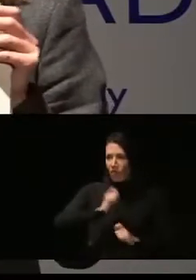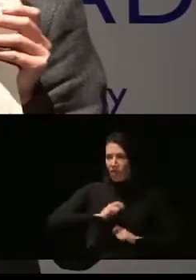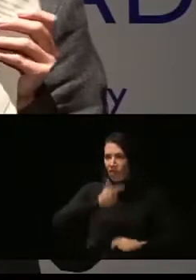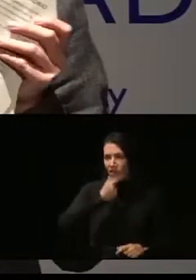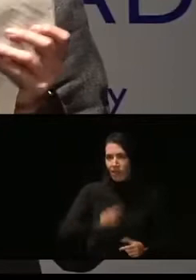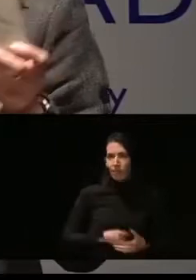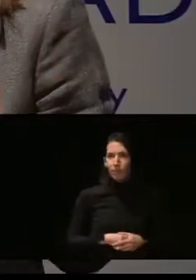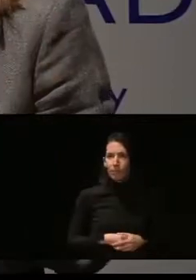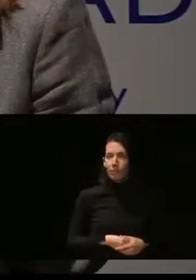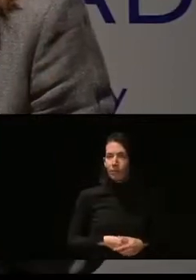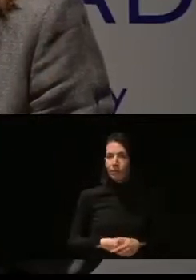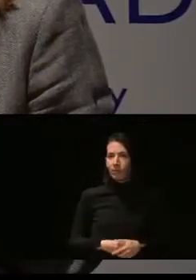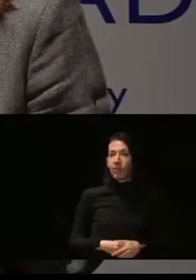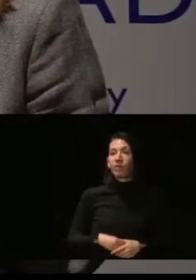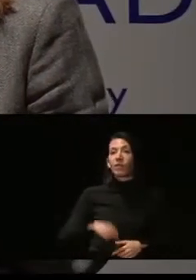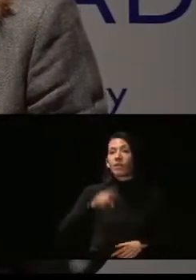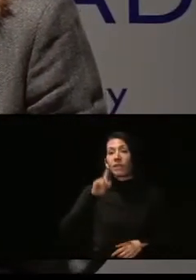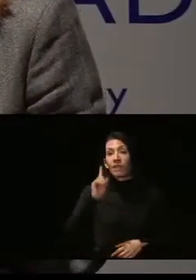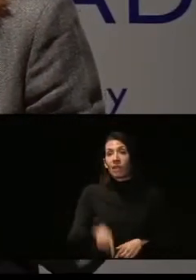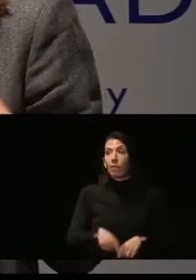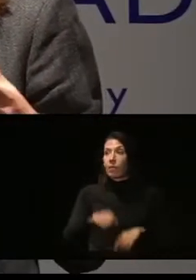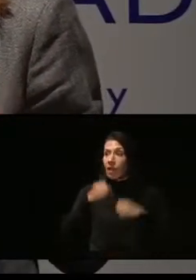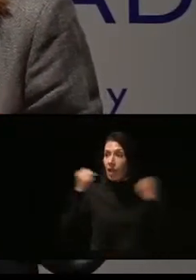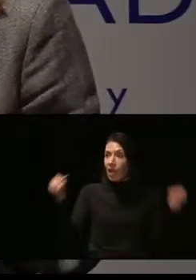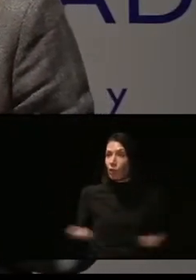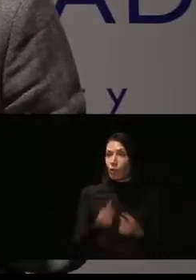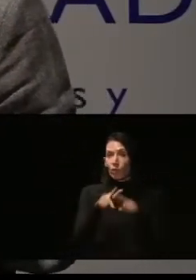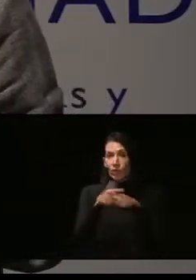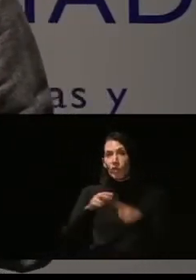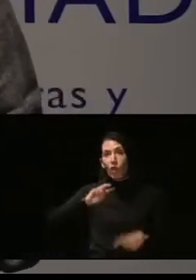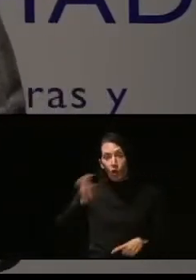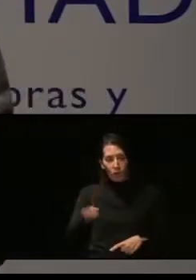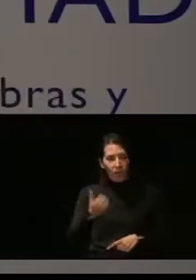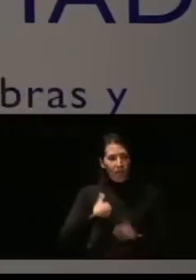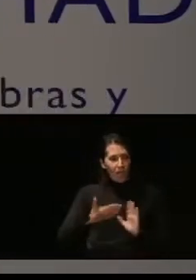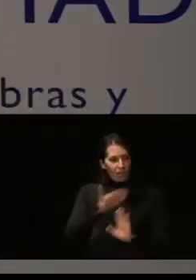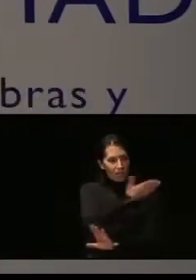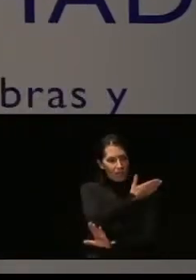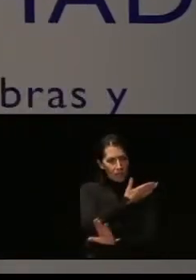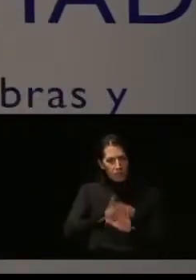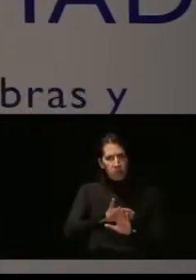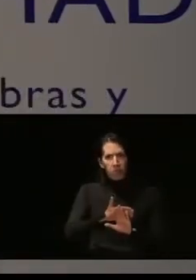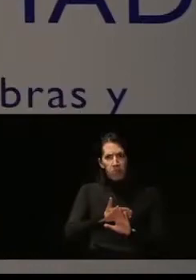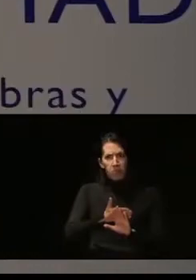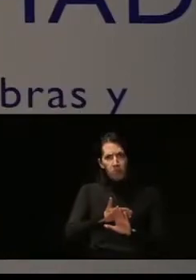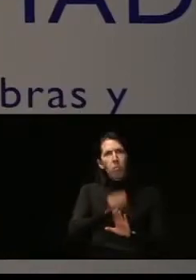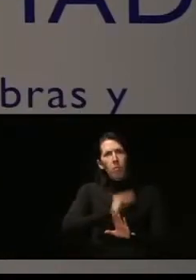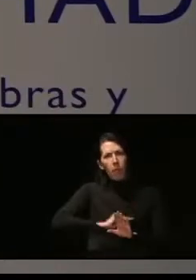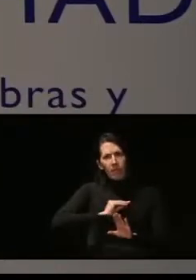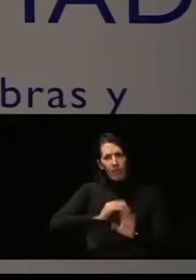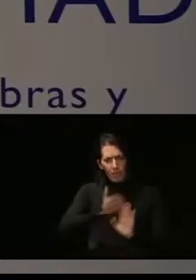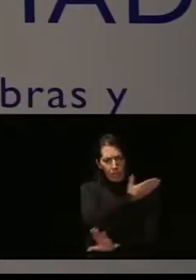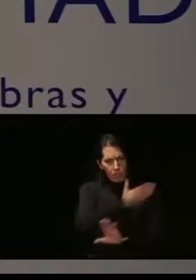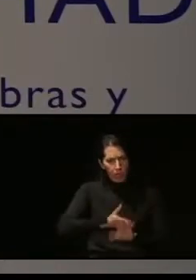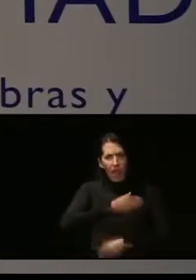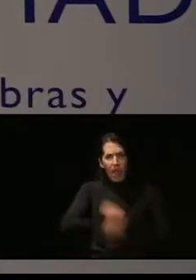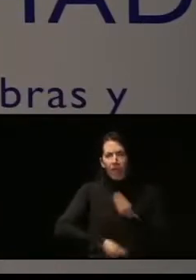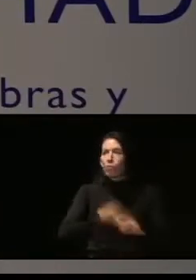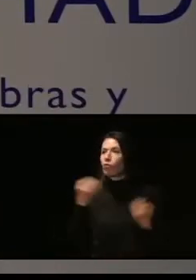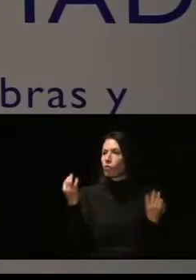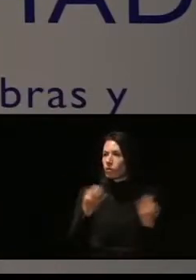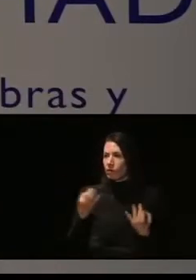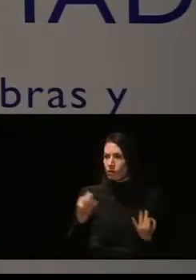Otra herramienta y otra actuación que desarrollamos y que venimos desarrollando desde hace bastante tiempo es la